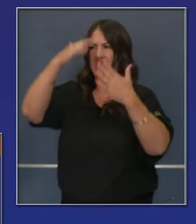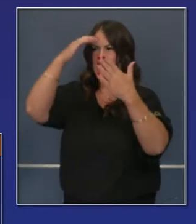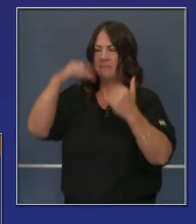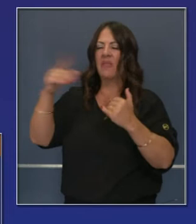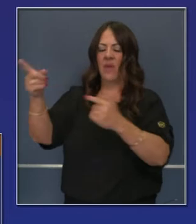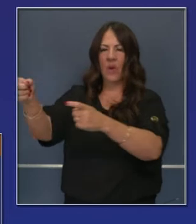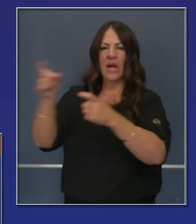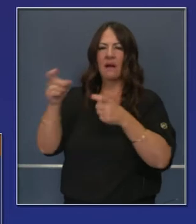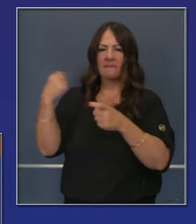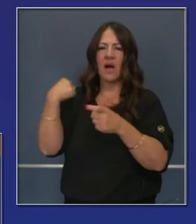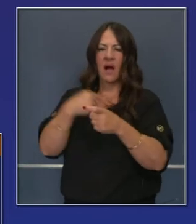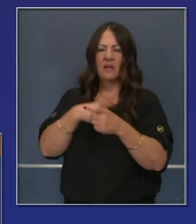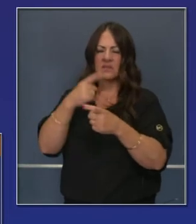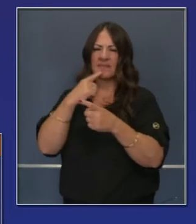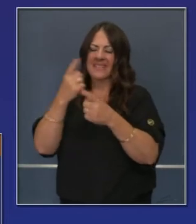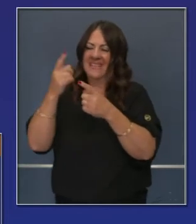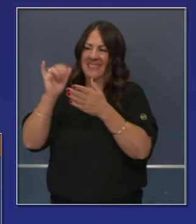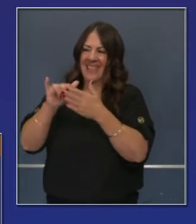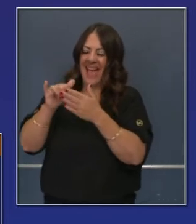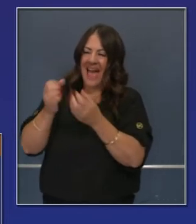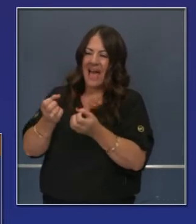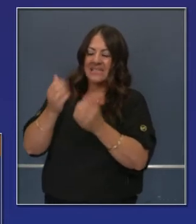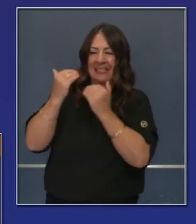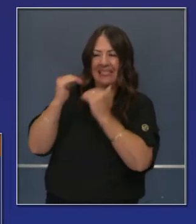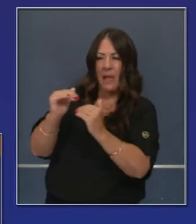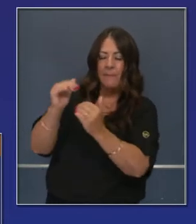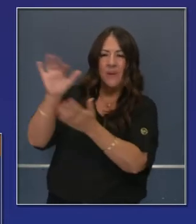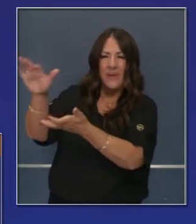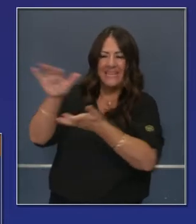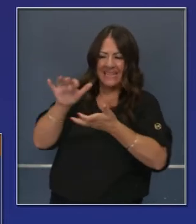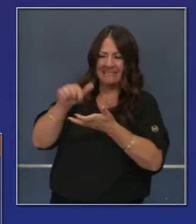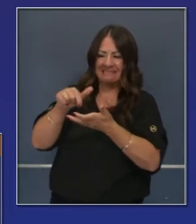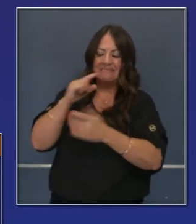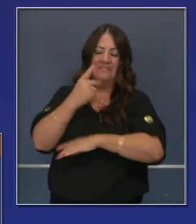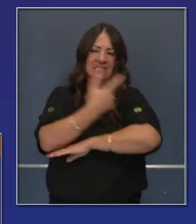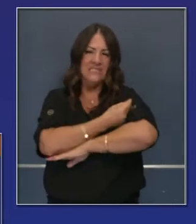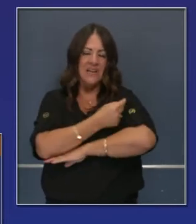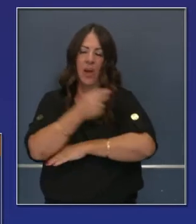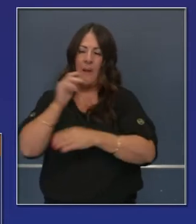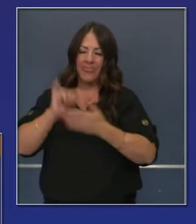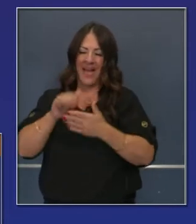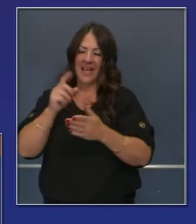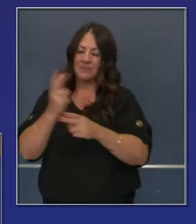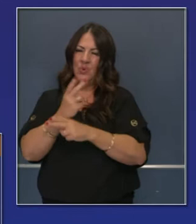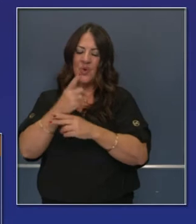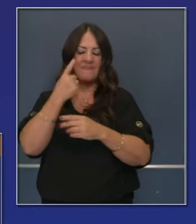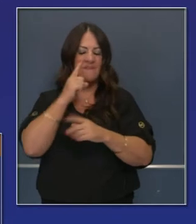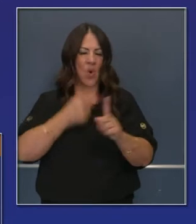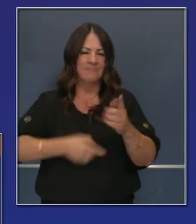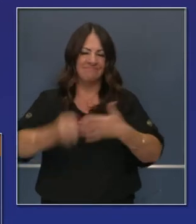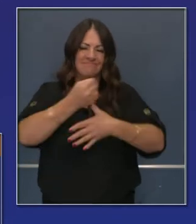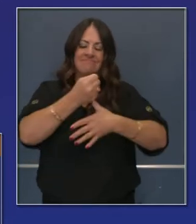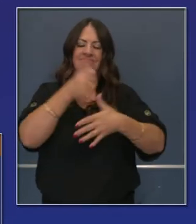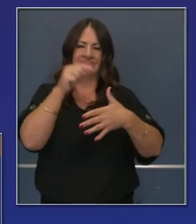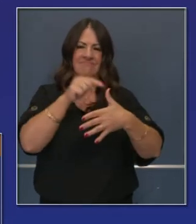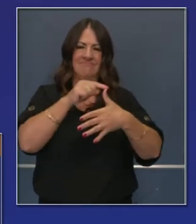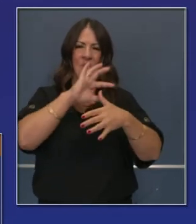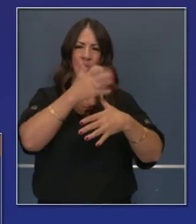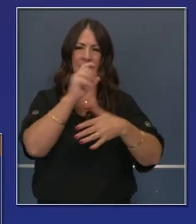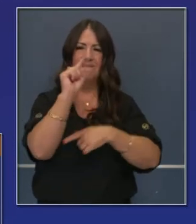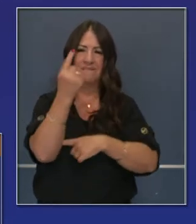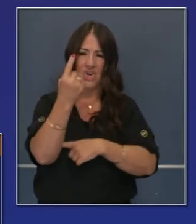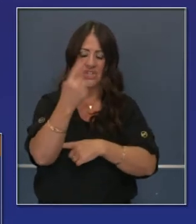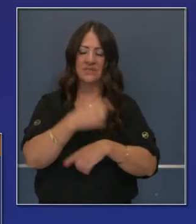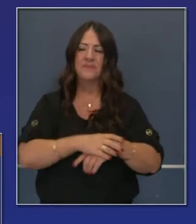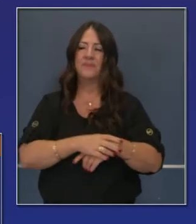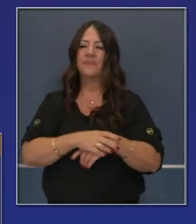poco realista esperar que algo así sea posible. Estas dosis limitadas serán por un número limitado de personas y no anticipamos que habrá una